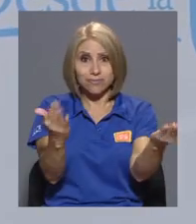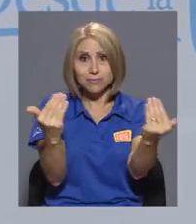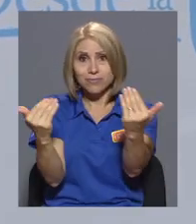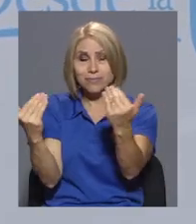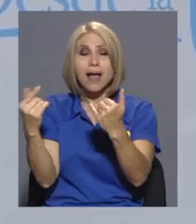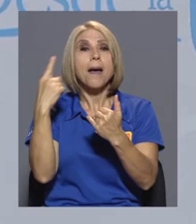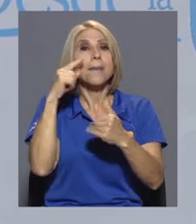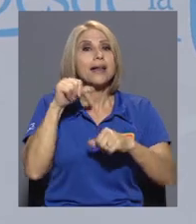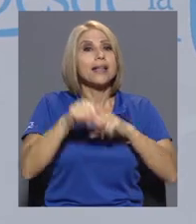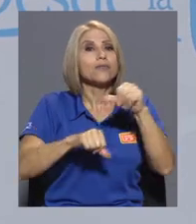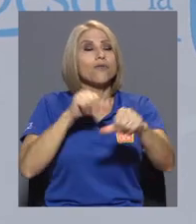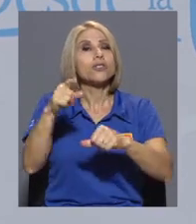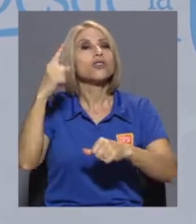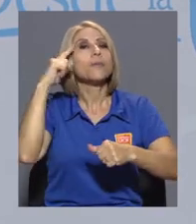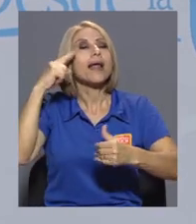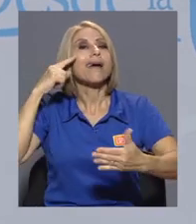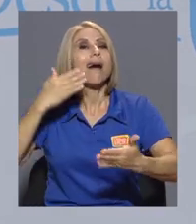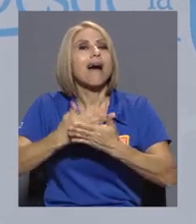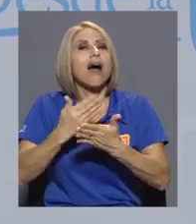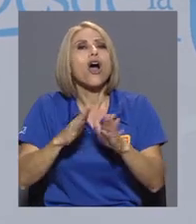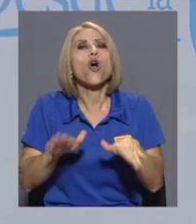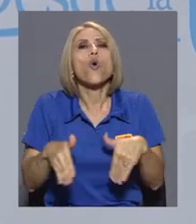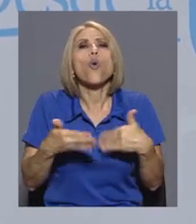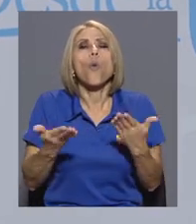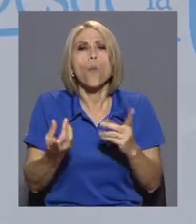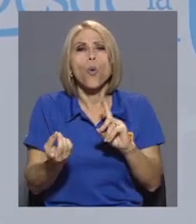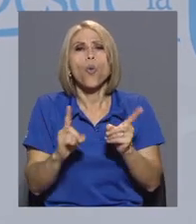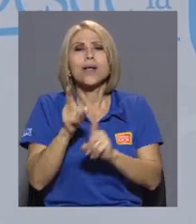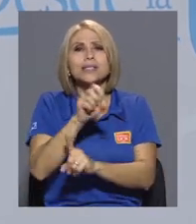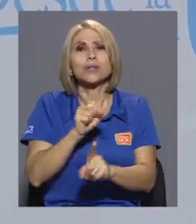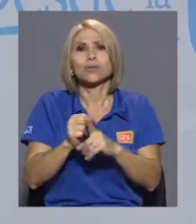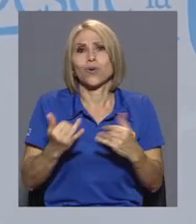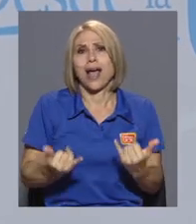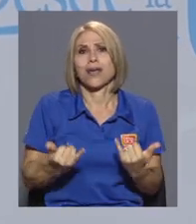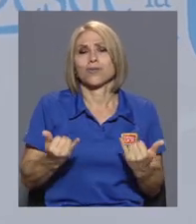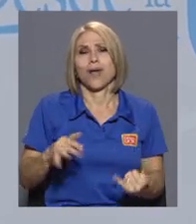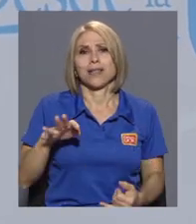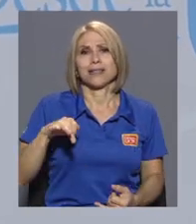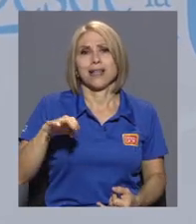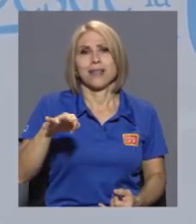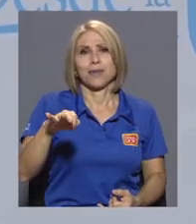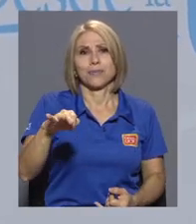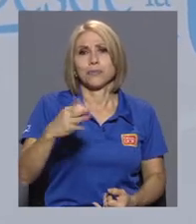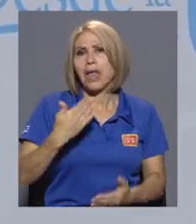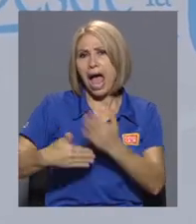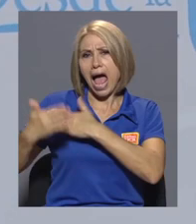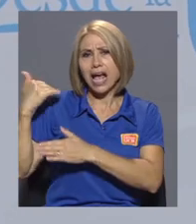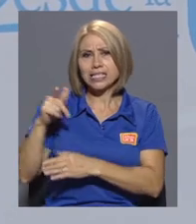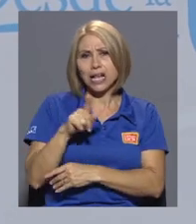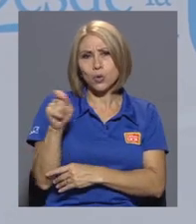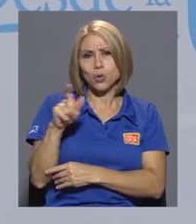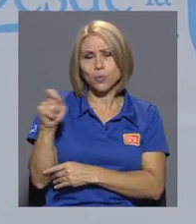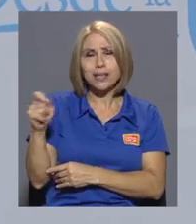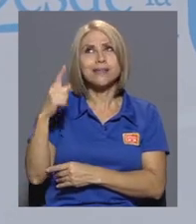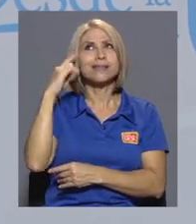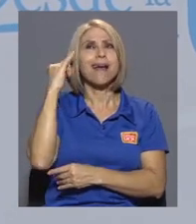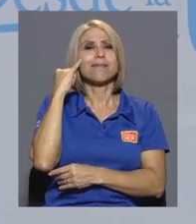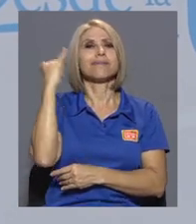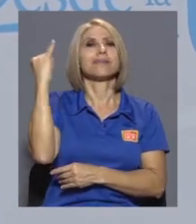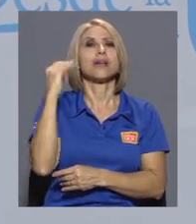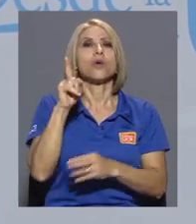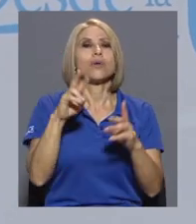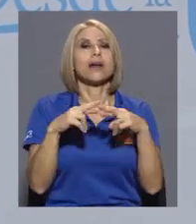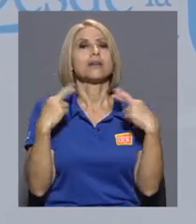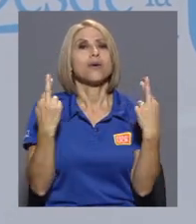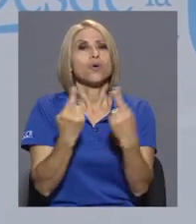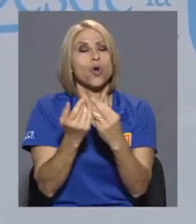fotografía del estado actual. Todo surgió hace algunos meses, varios meses, cuando en una reunión